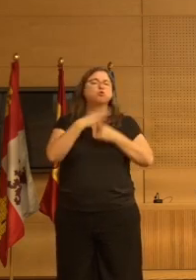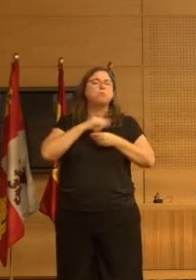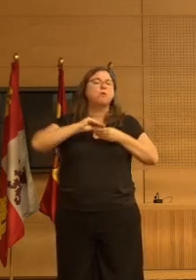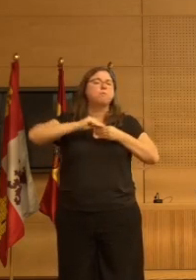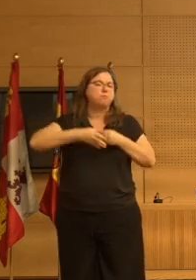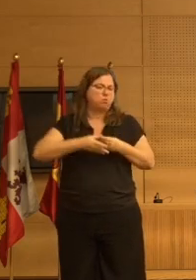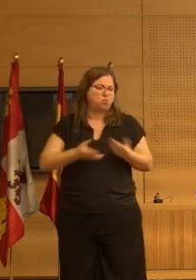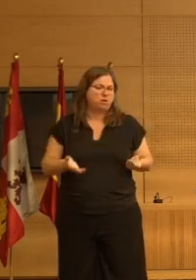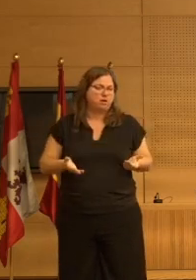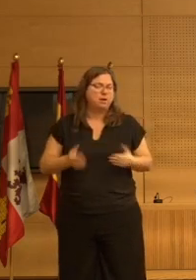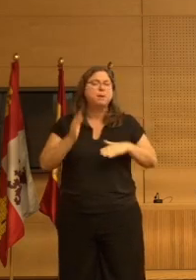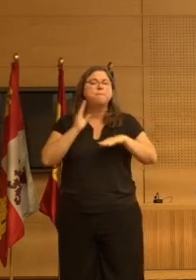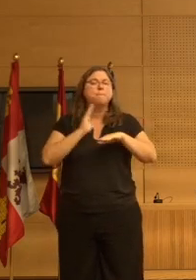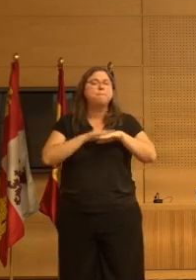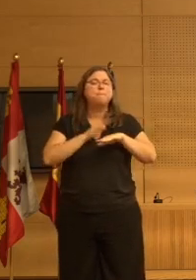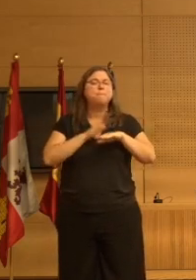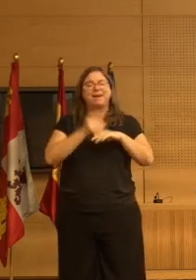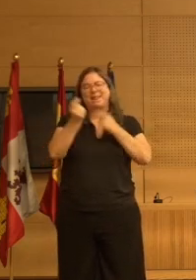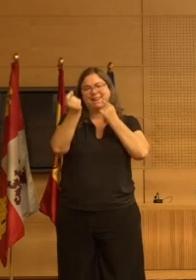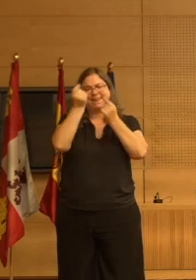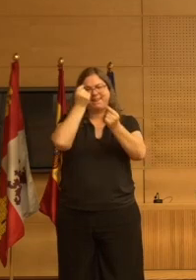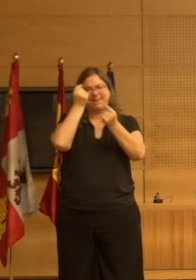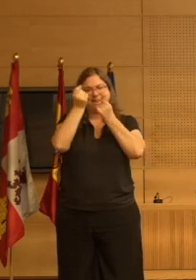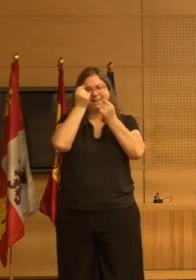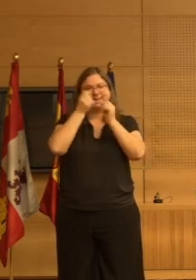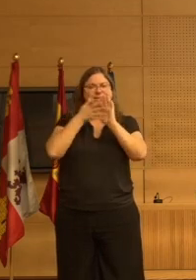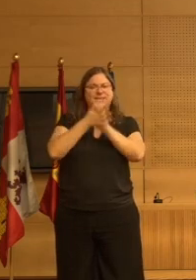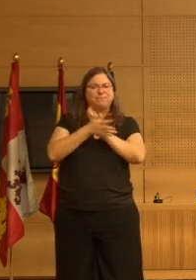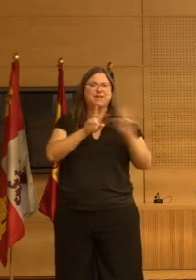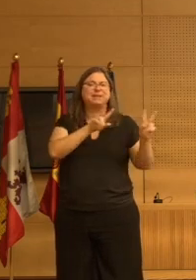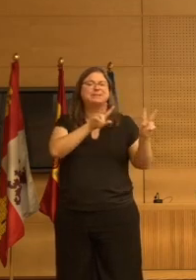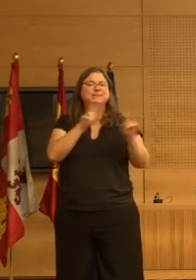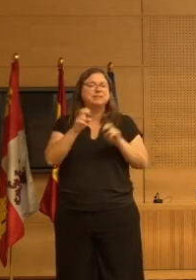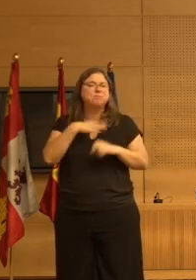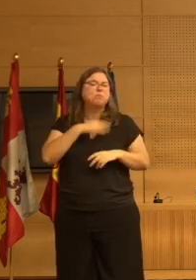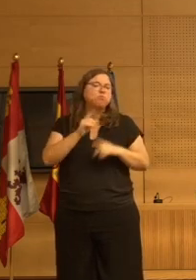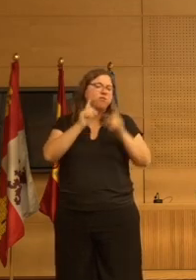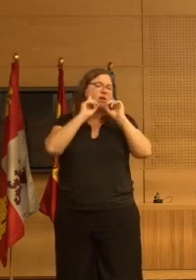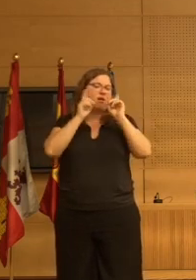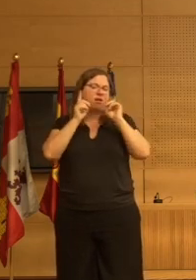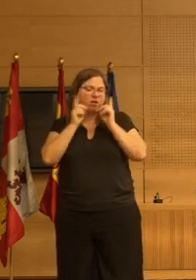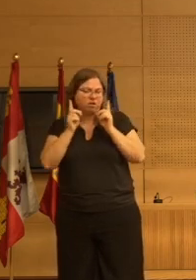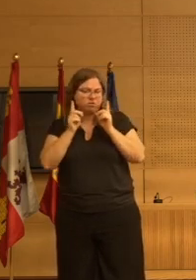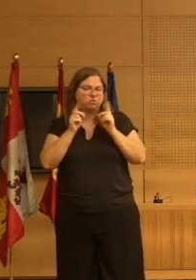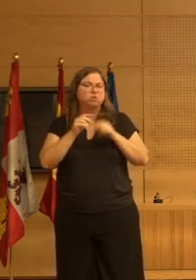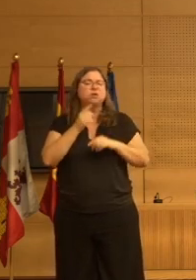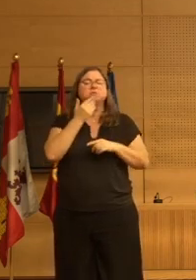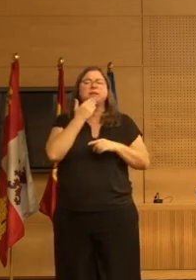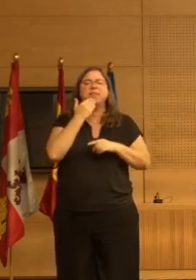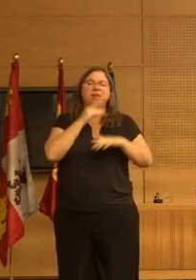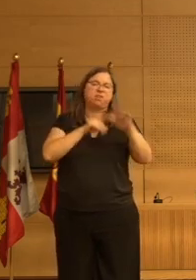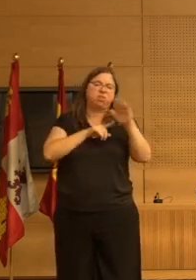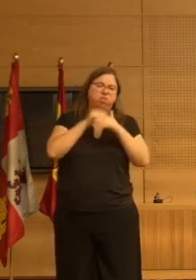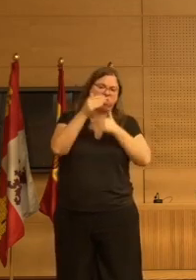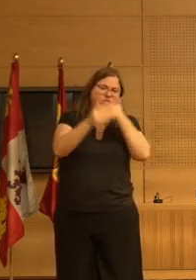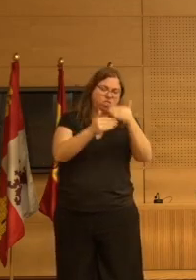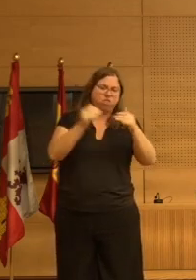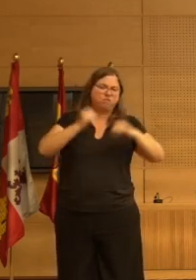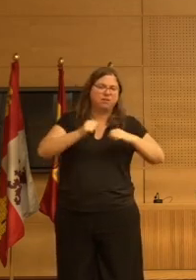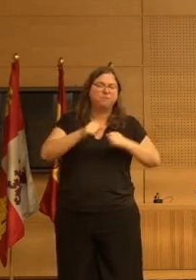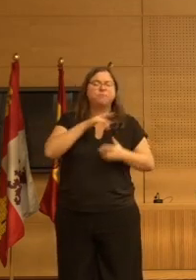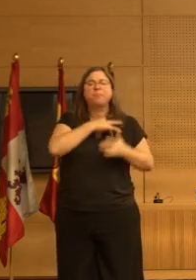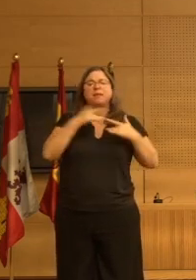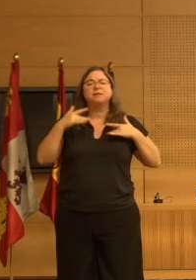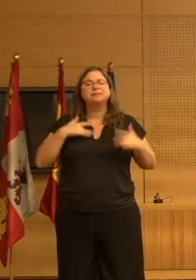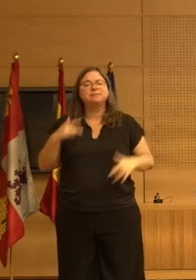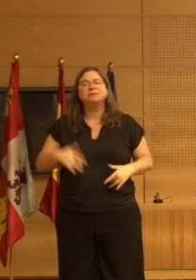manual pues ya para un poco detallar las peculiaridades de los posibles casos los pacientes con demencia avanzada los síntomas igual